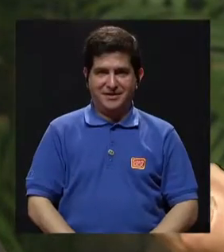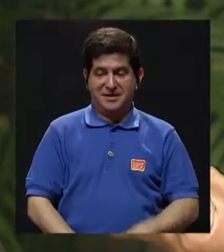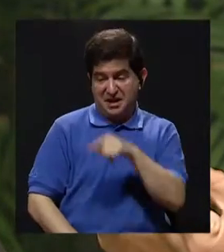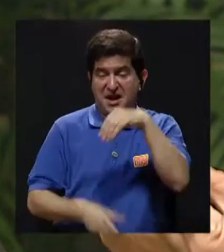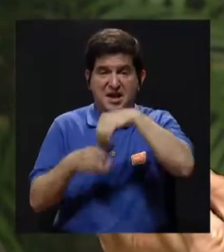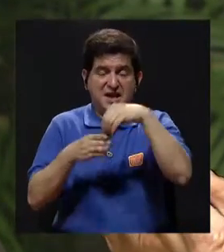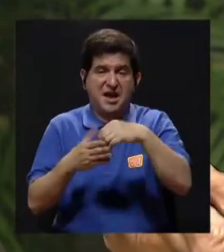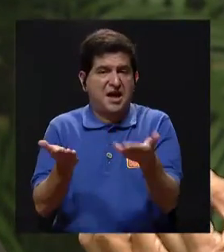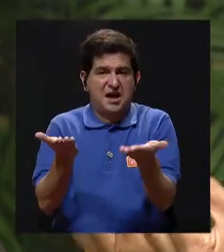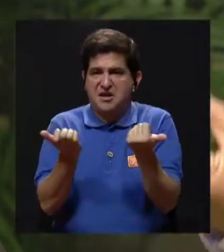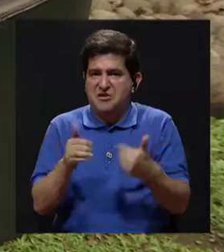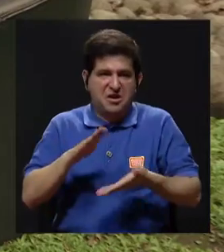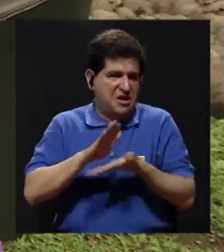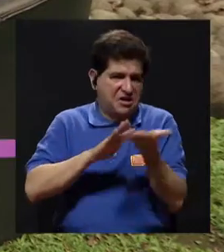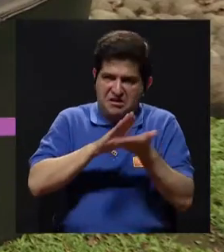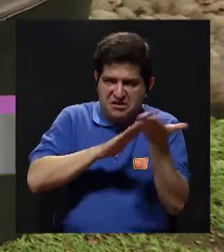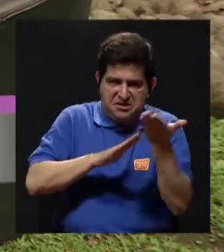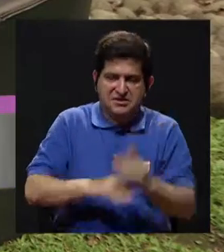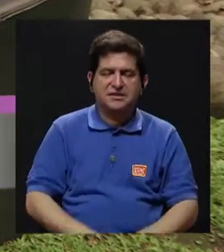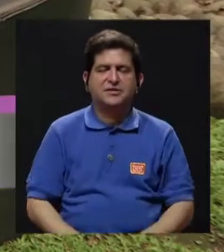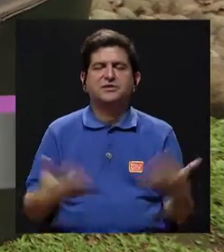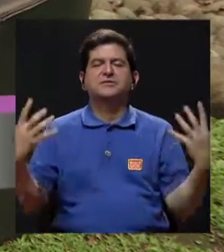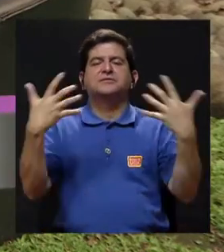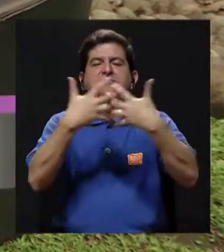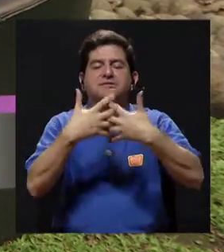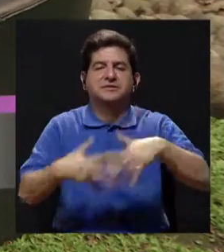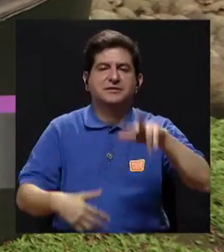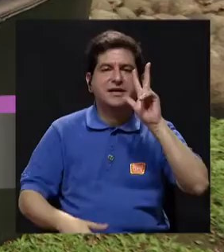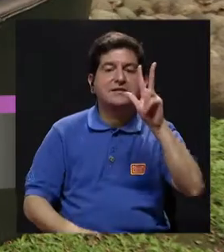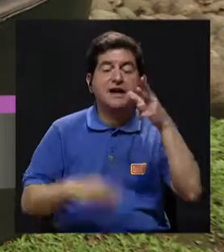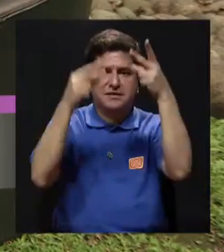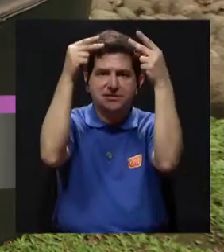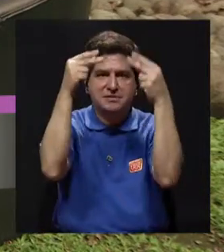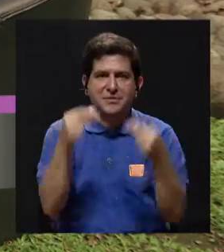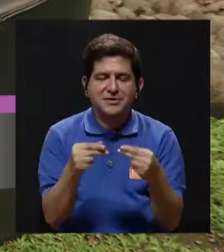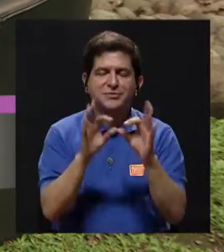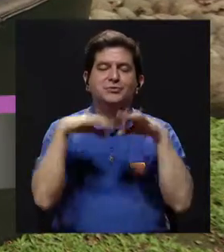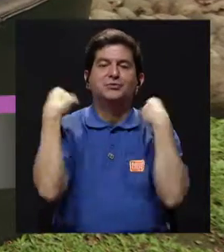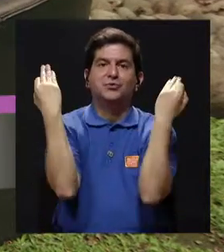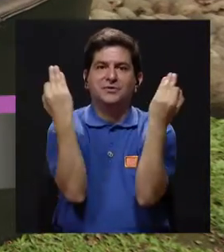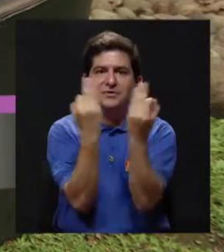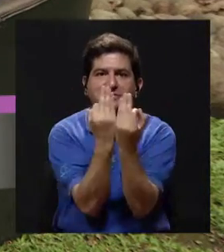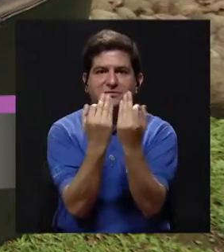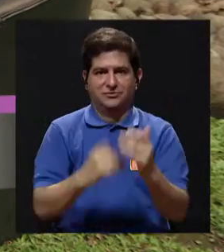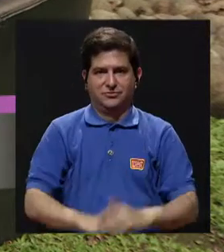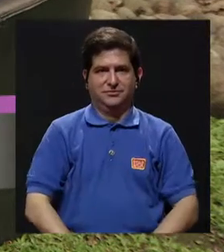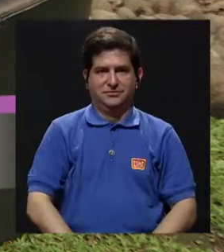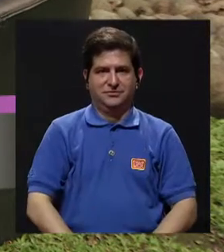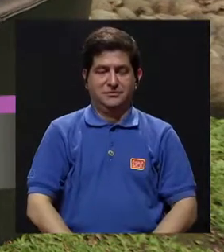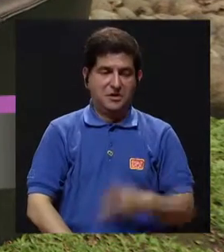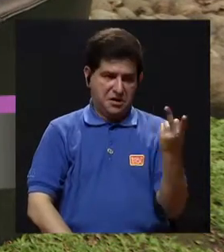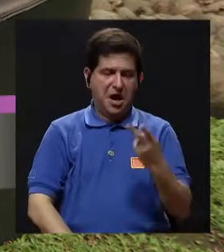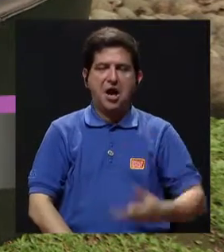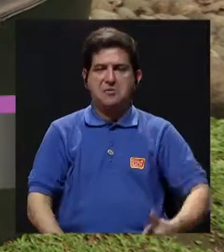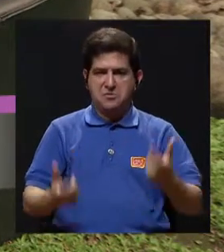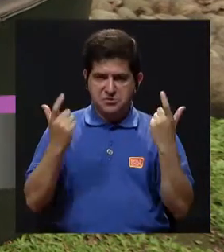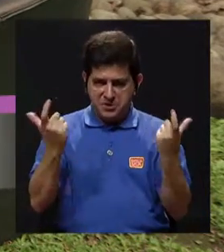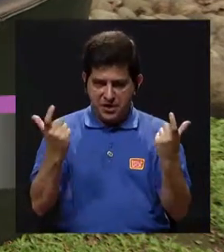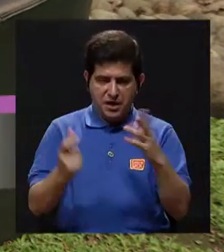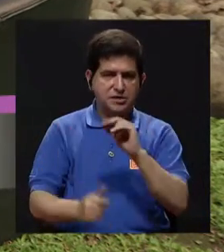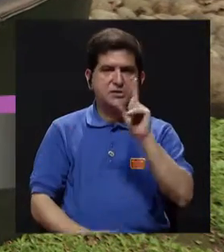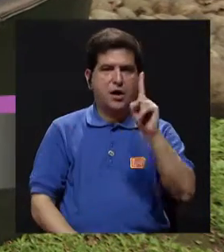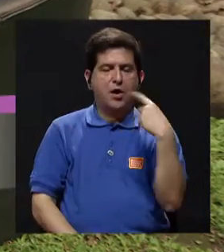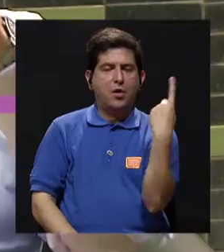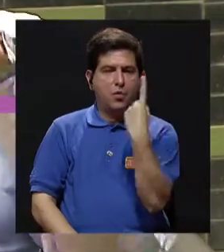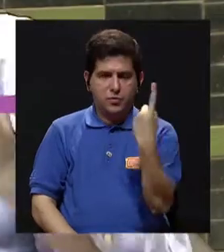ella por ahorrar a veces no quiere salir. Entonces, complementense. Tres, hagan un presupuesto familiar. Sea que los dos ganen, o sea que